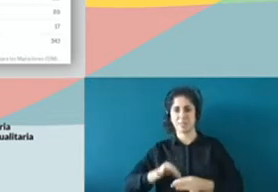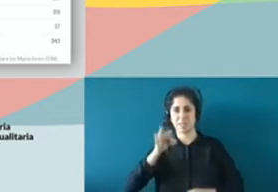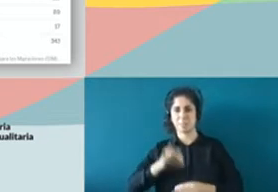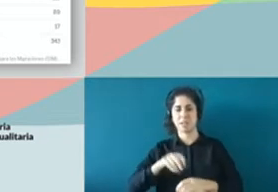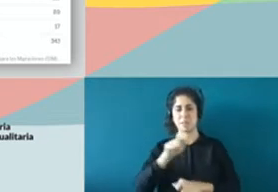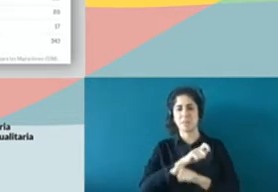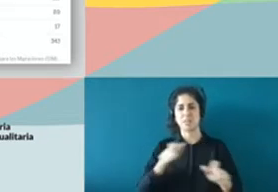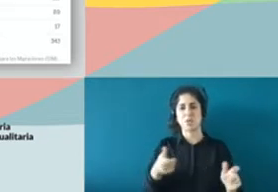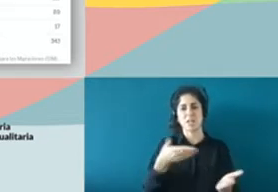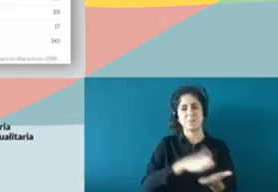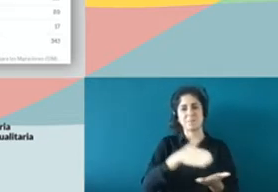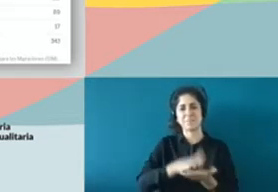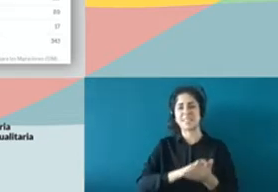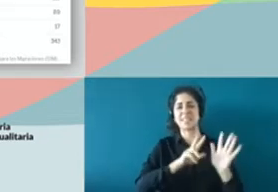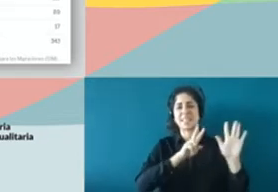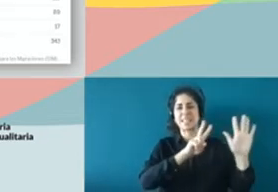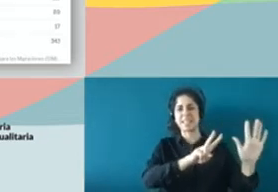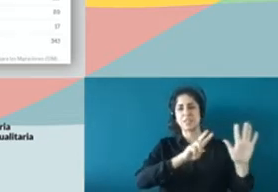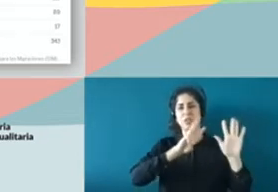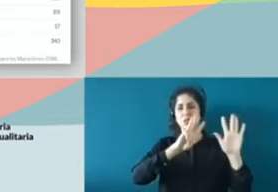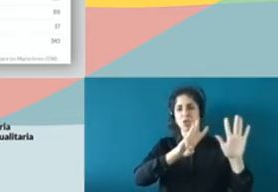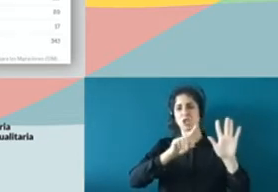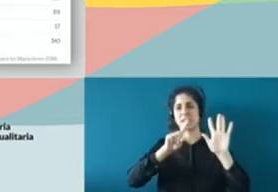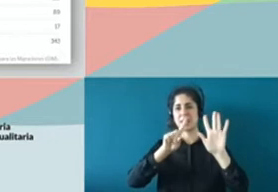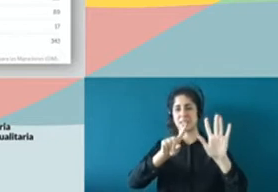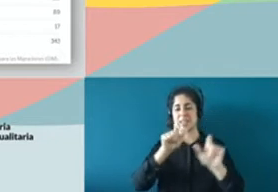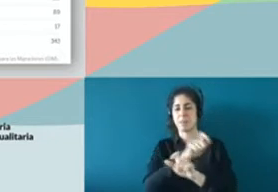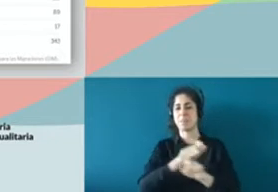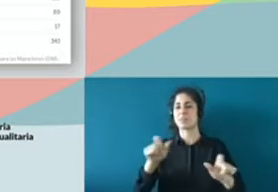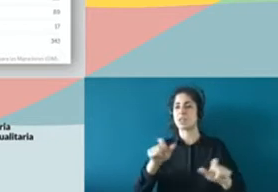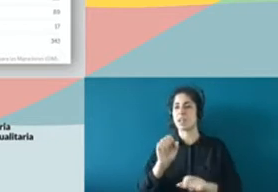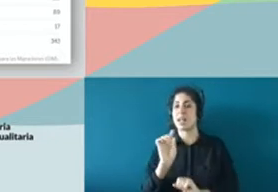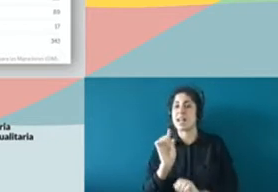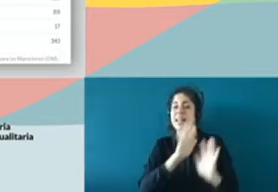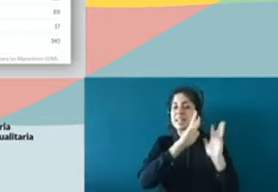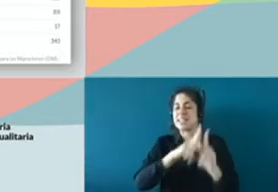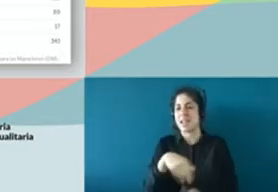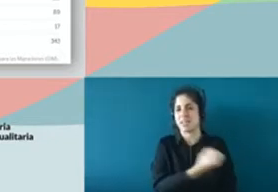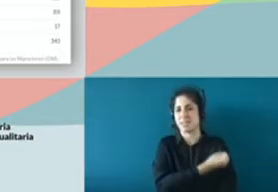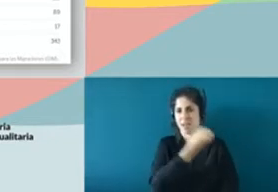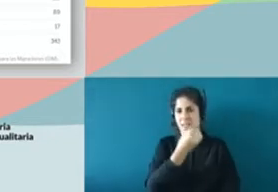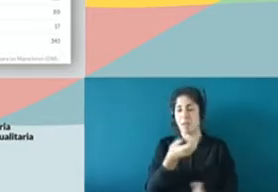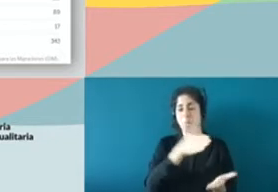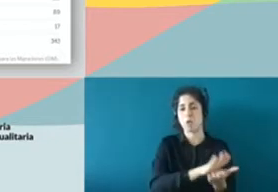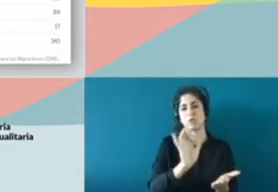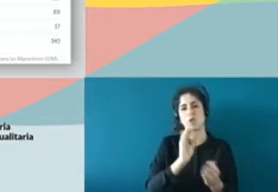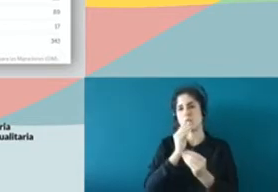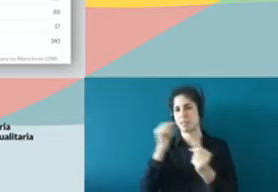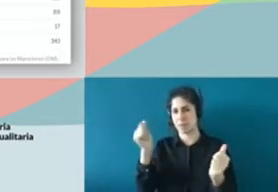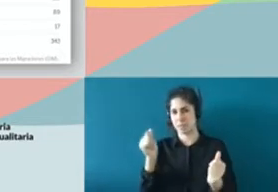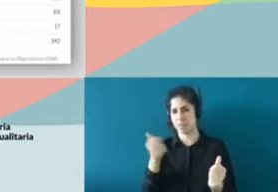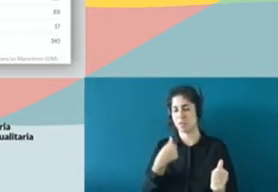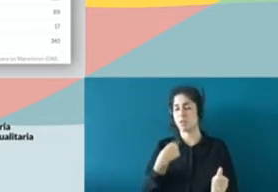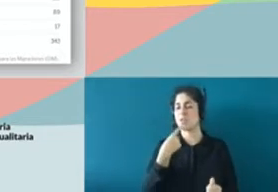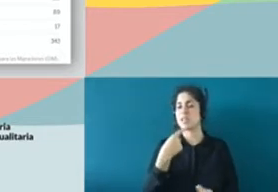muertes registradas. ¿Muertes o desaparecidas? Registradas. Digo registradas porque hay otras muchísimas que no